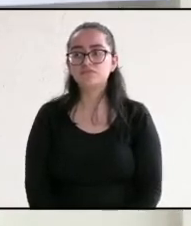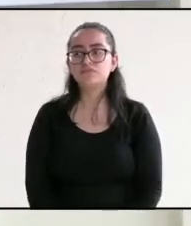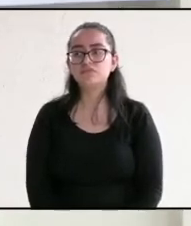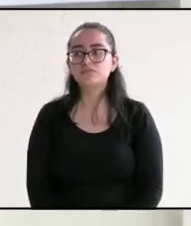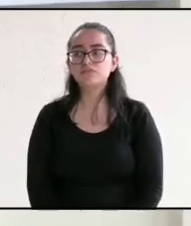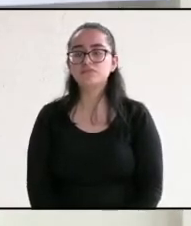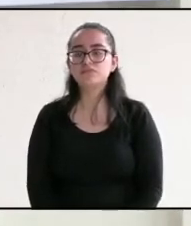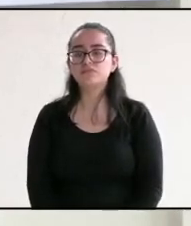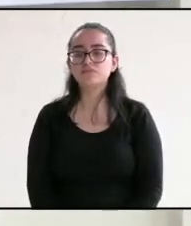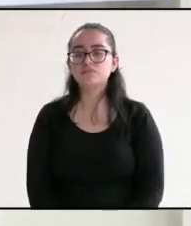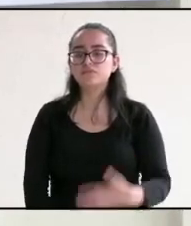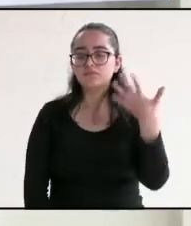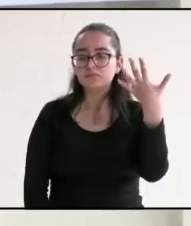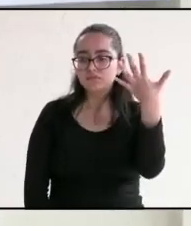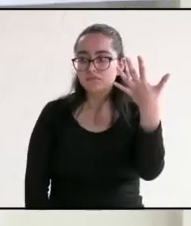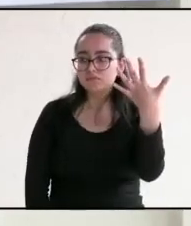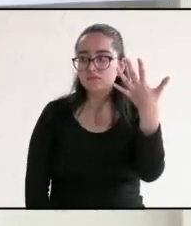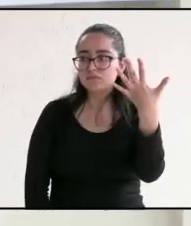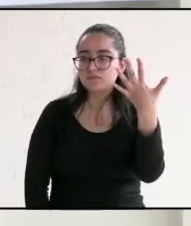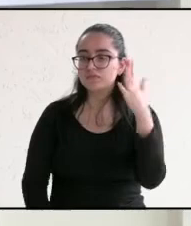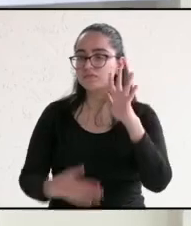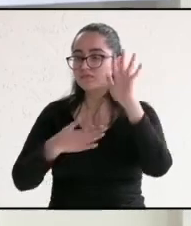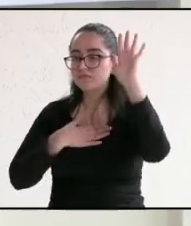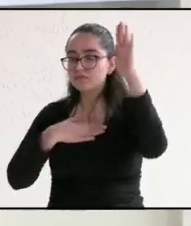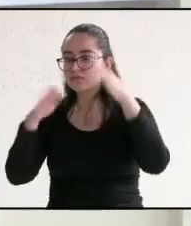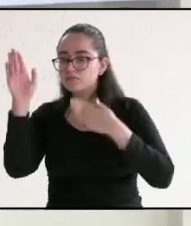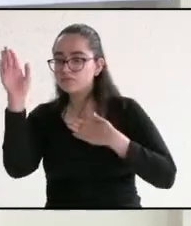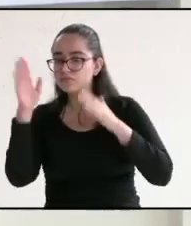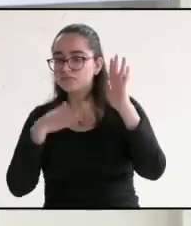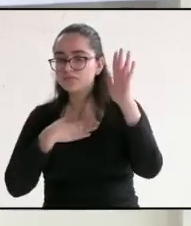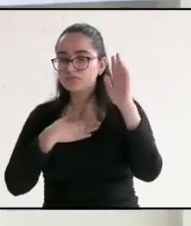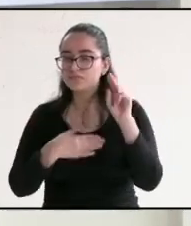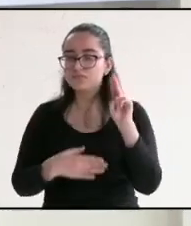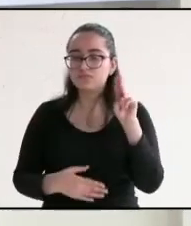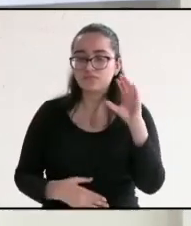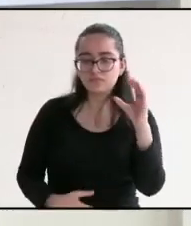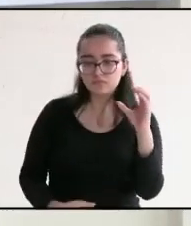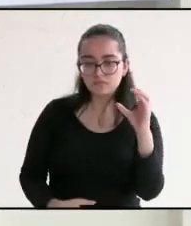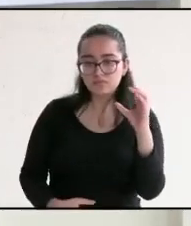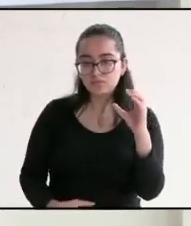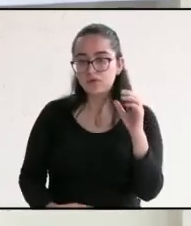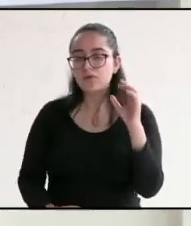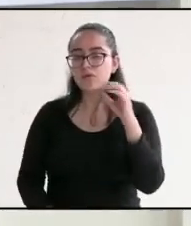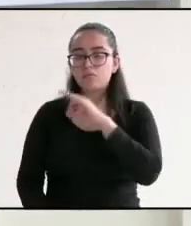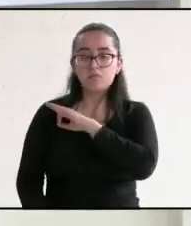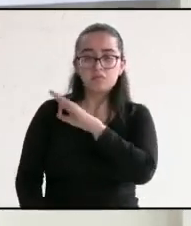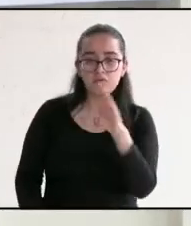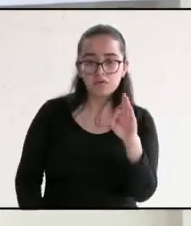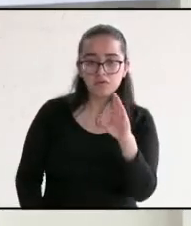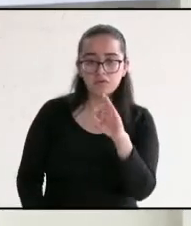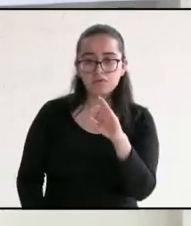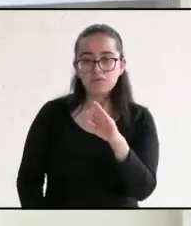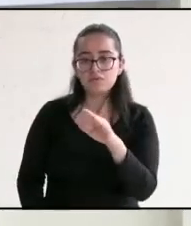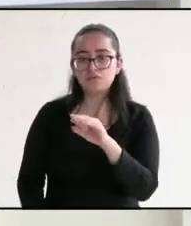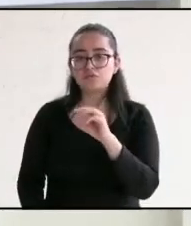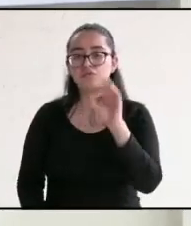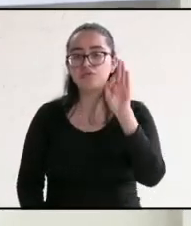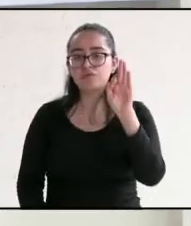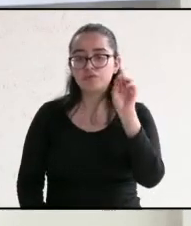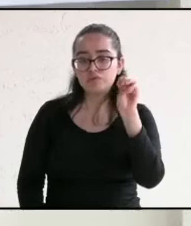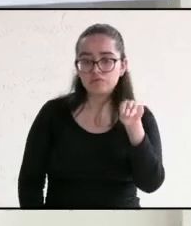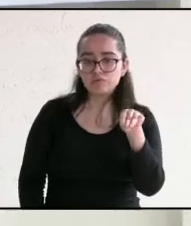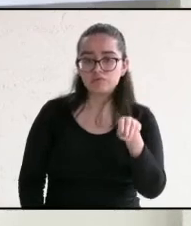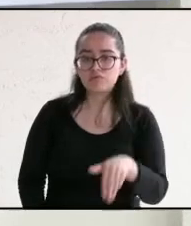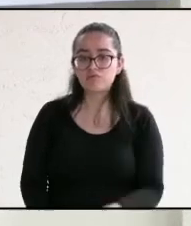Tengo cinco participaciones anotadas. Unidad Ciudadana, Podemos, Fuerza por México,